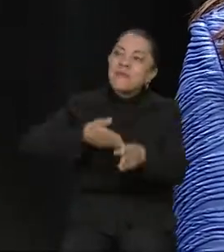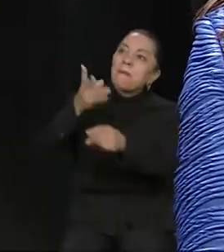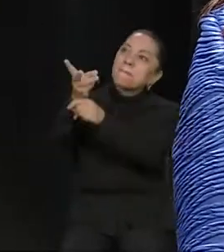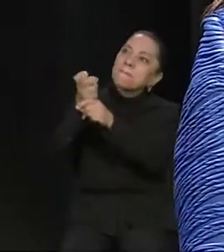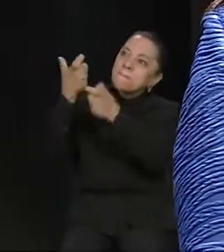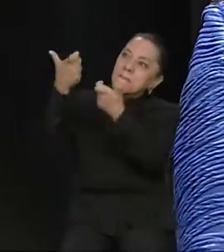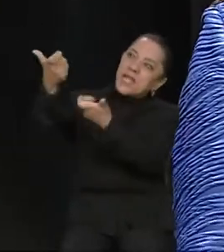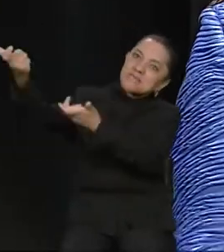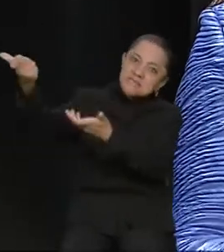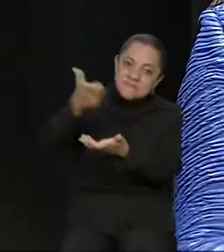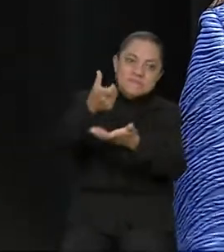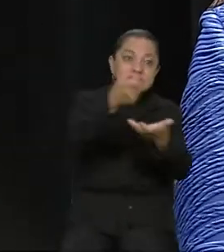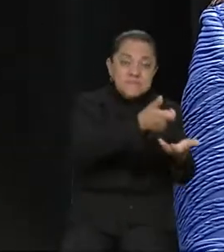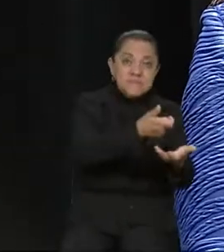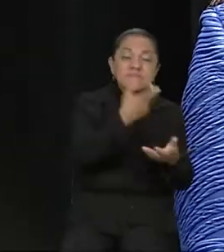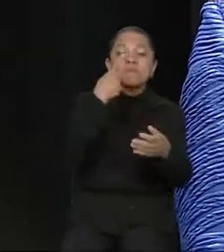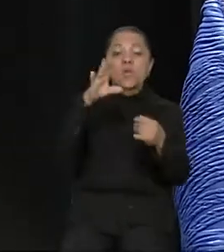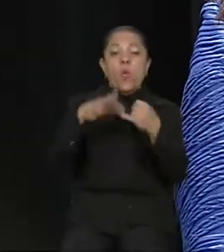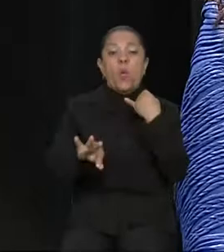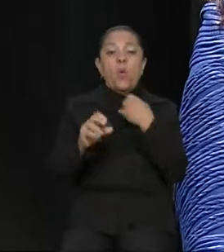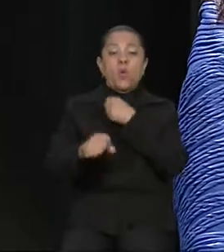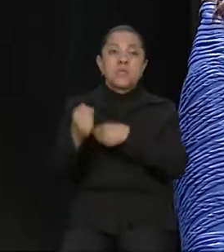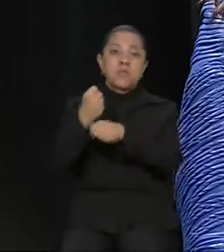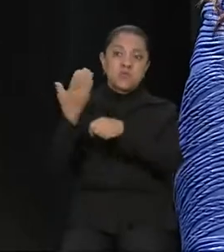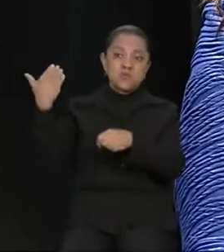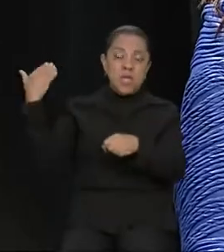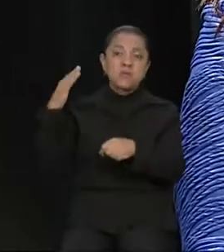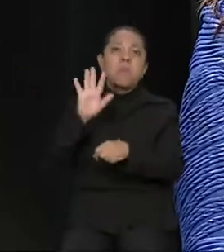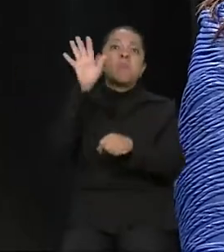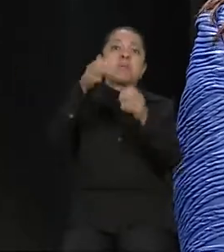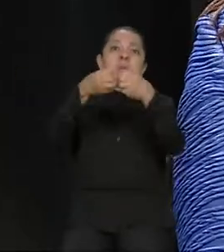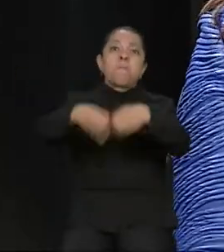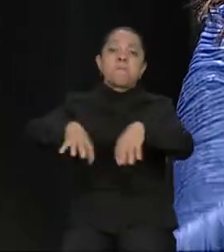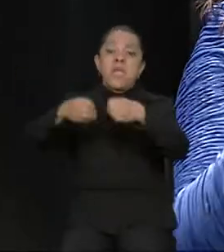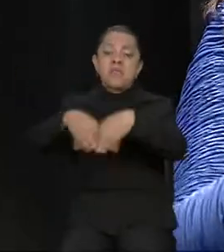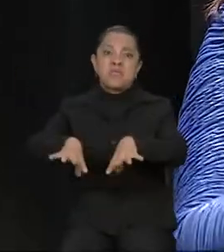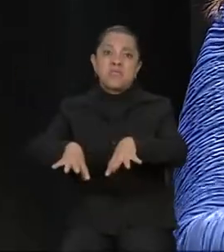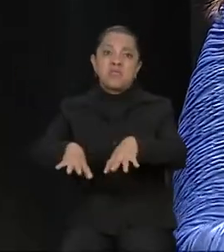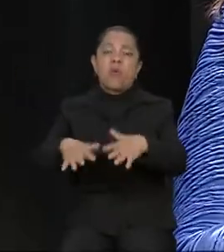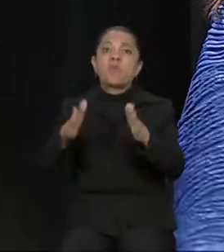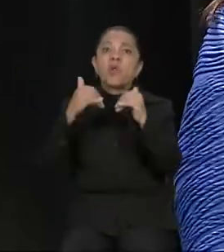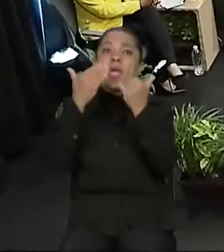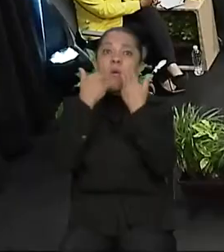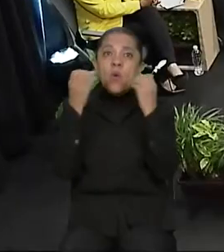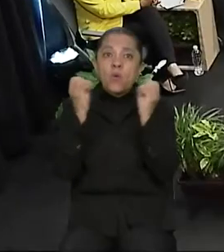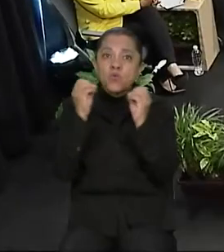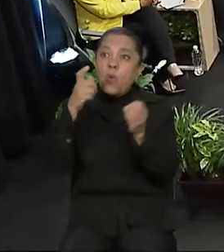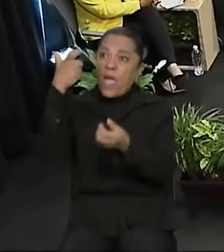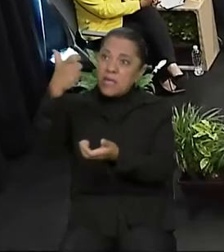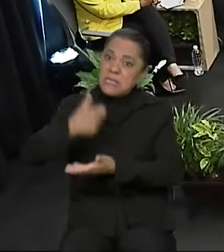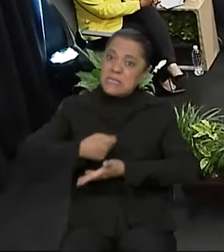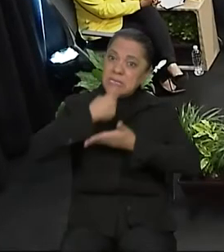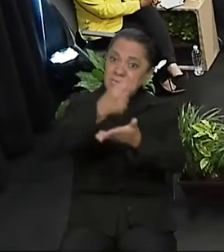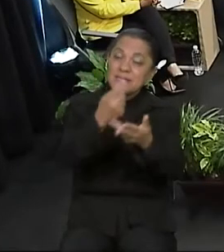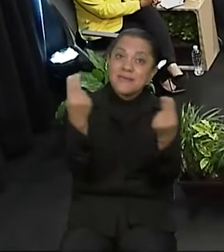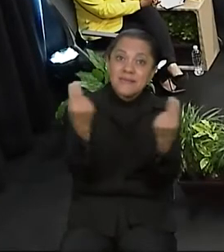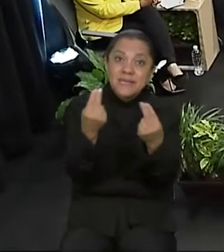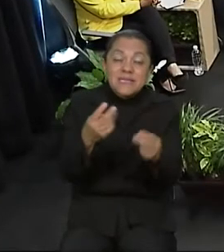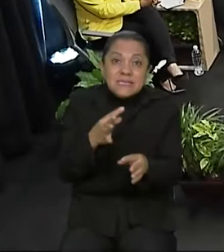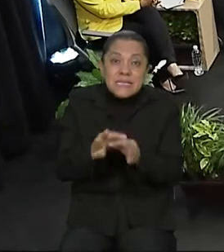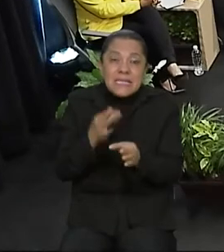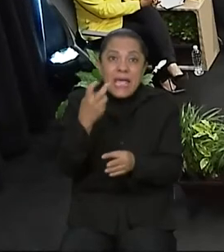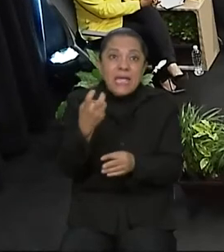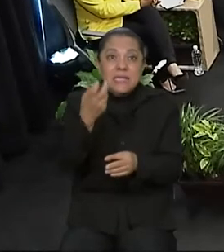en los últimos años, parecen años perdidos, porque no ha habido las inversiones que se requieren precisamente para poder